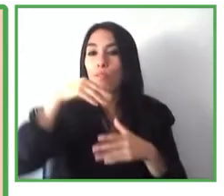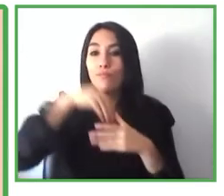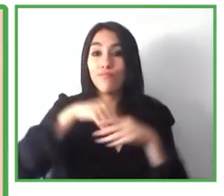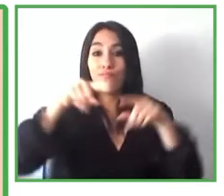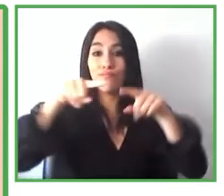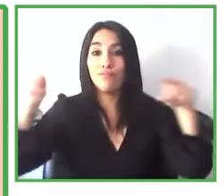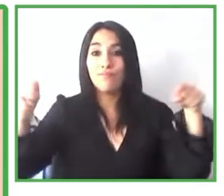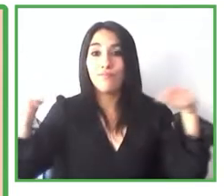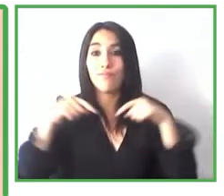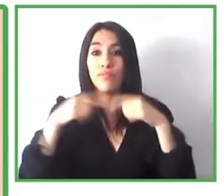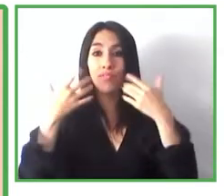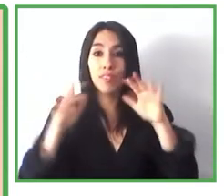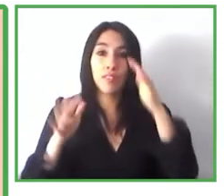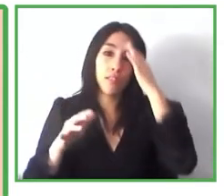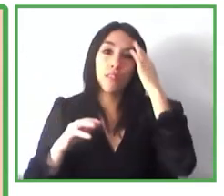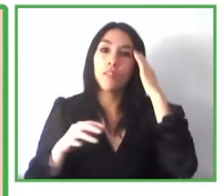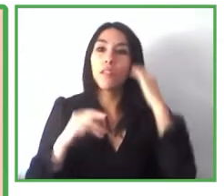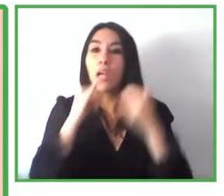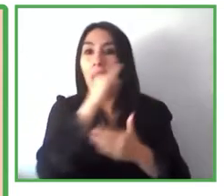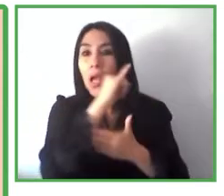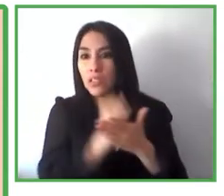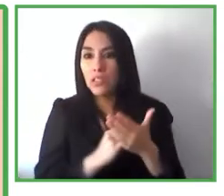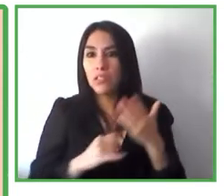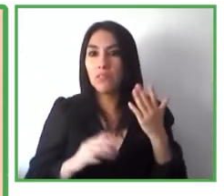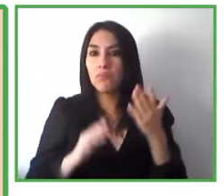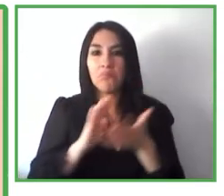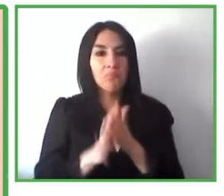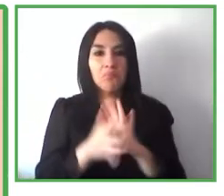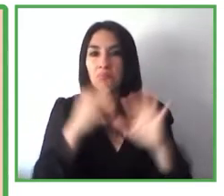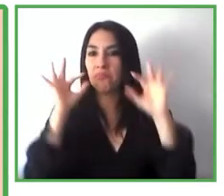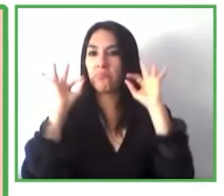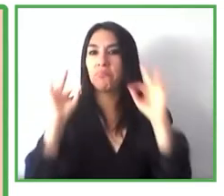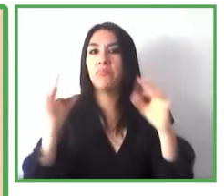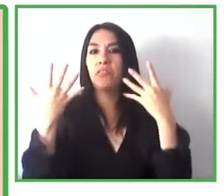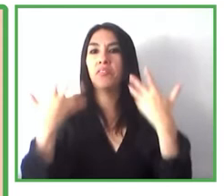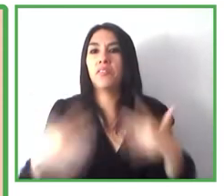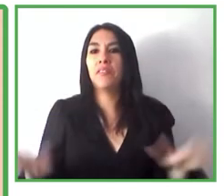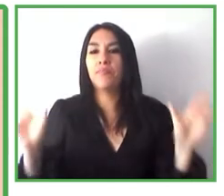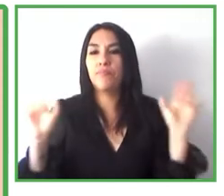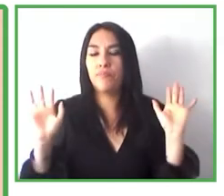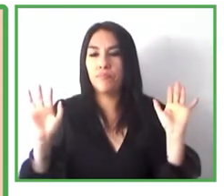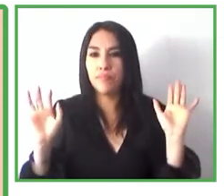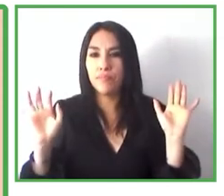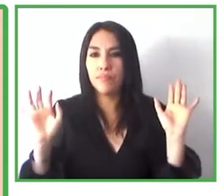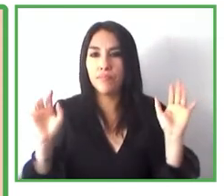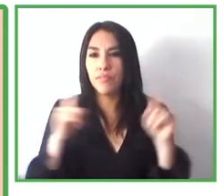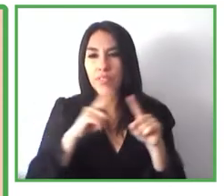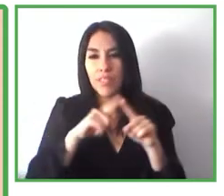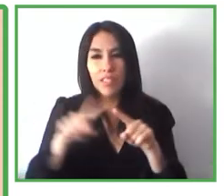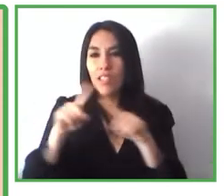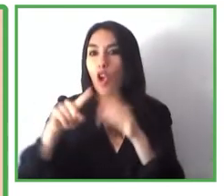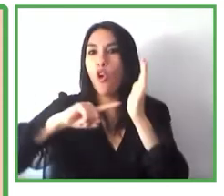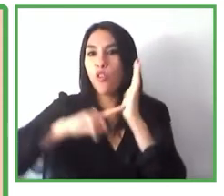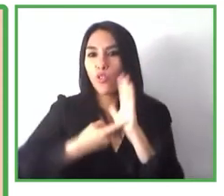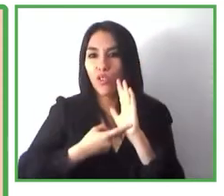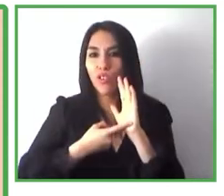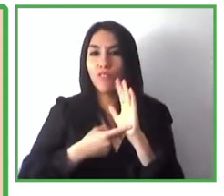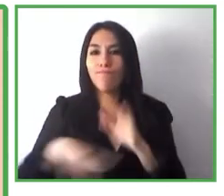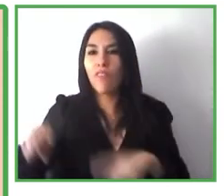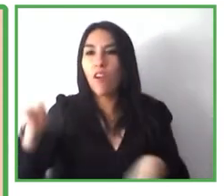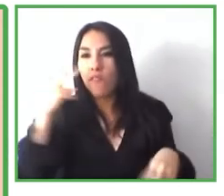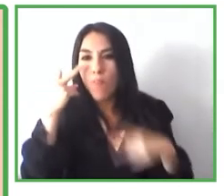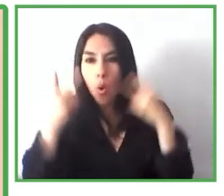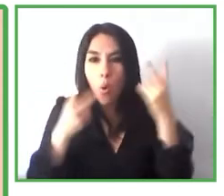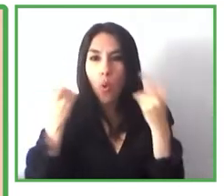para nosotros sino que vamos a utilizar diferentes tecnologías en concreto visión por computador también sensórica de tipo